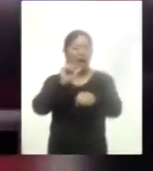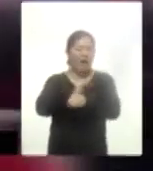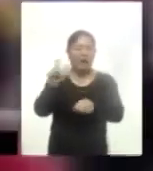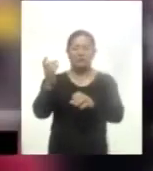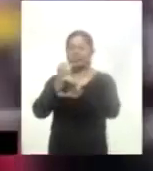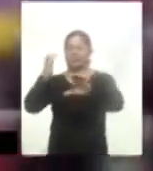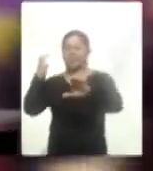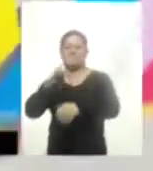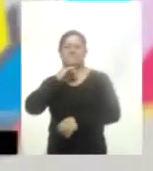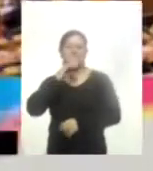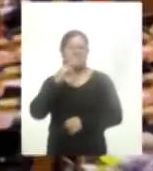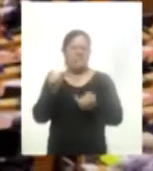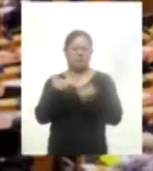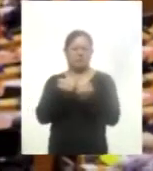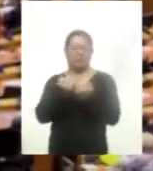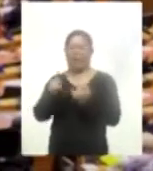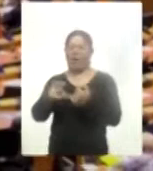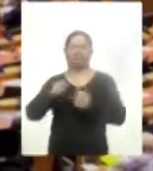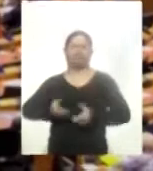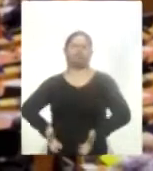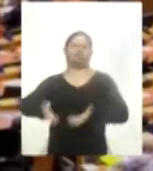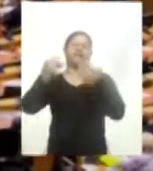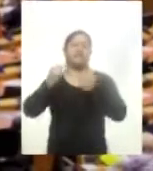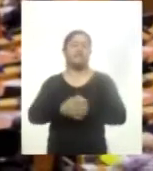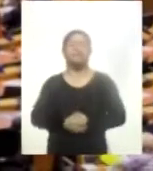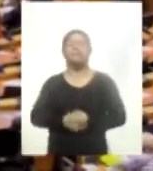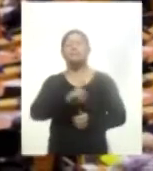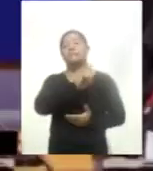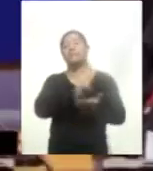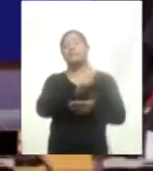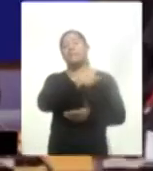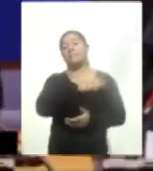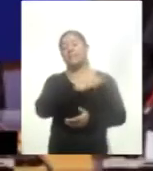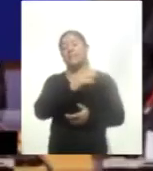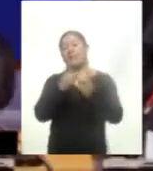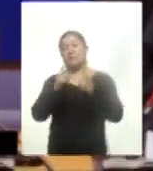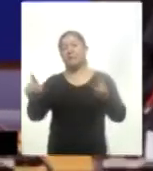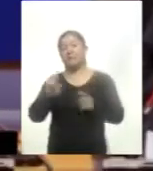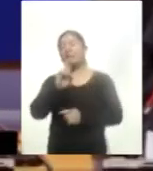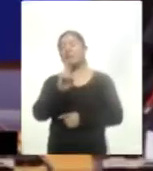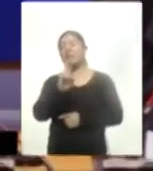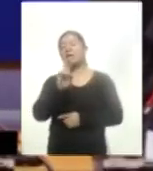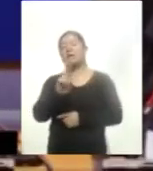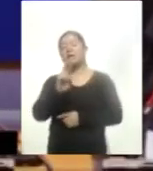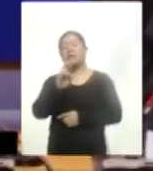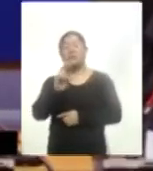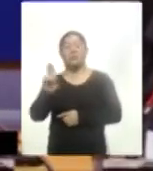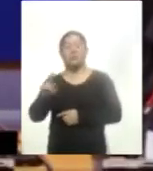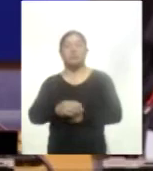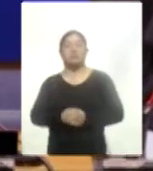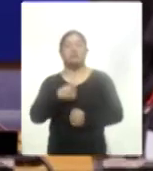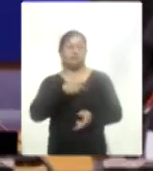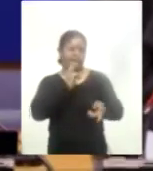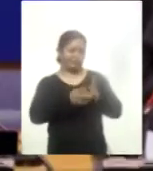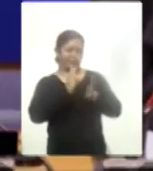comandos de acción inmediata. La Unión Europea podría tomar medidas legales en virtud de su tratado de divorcio con Reino Unido si las conversaciones de